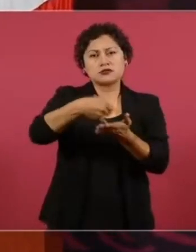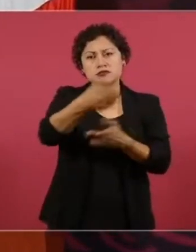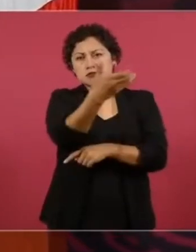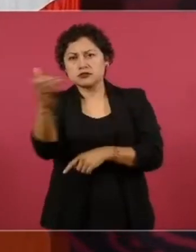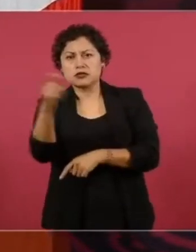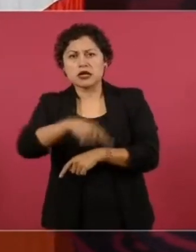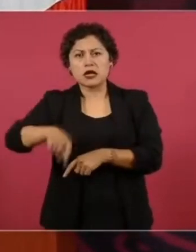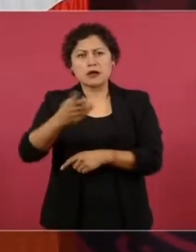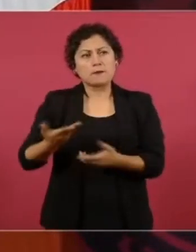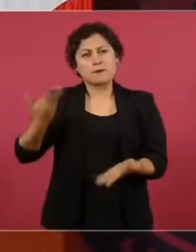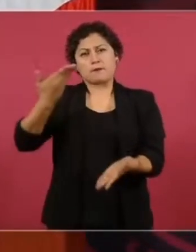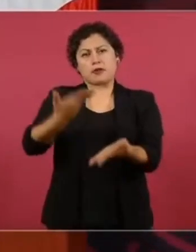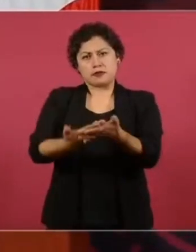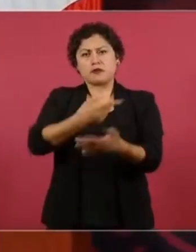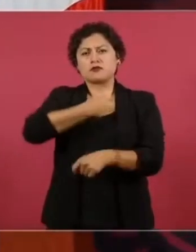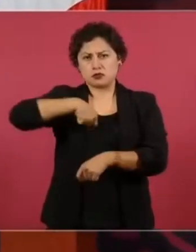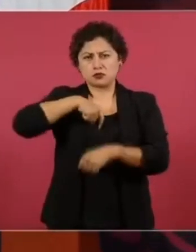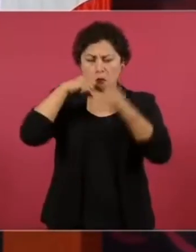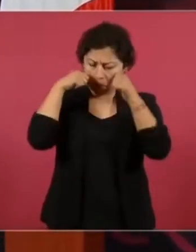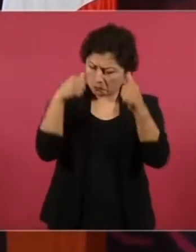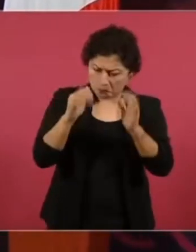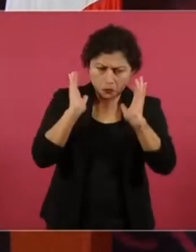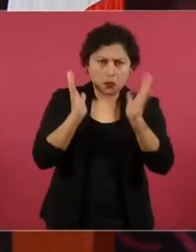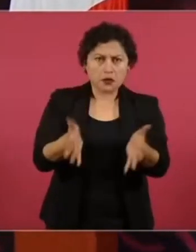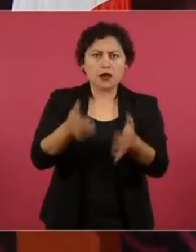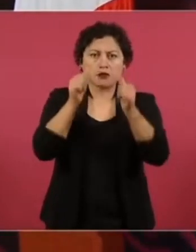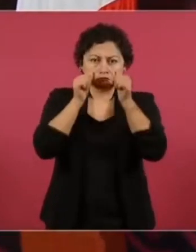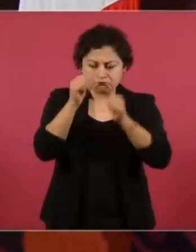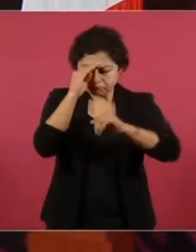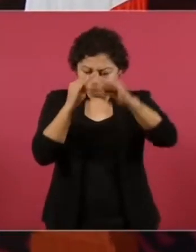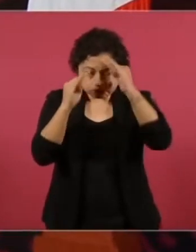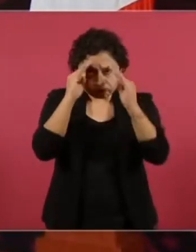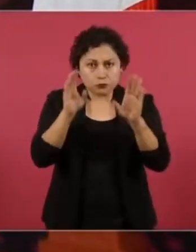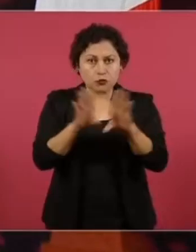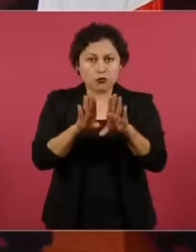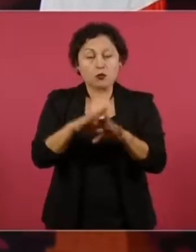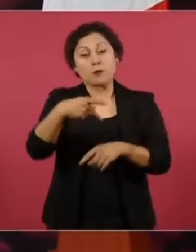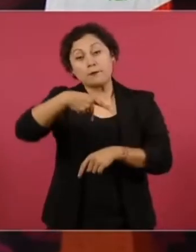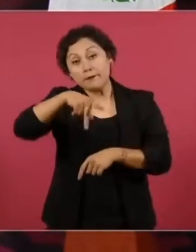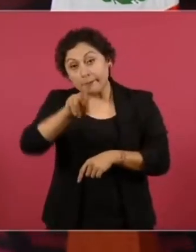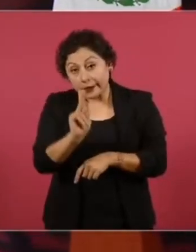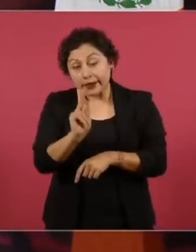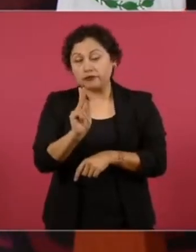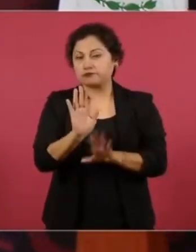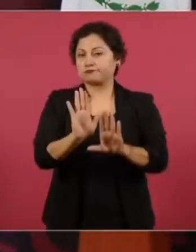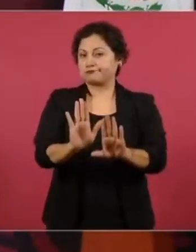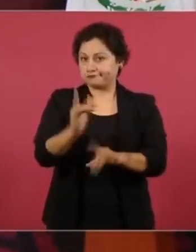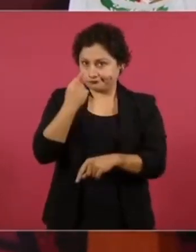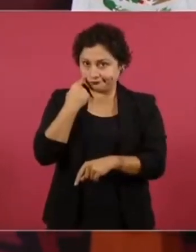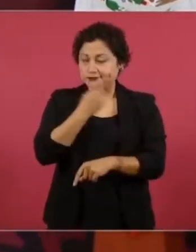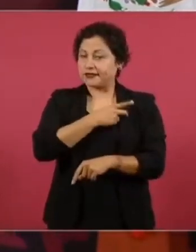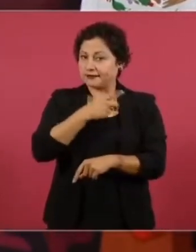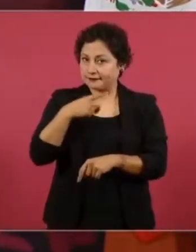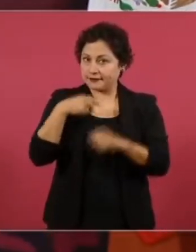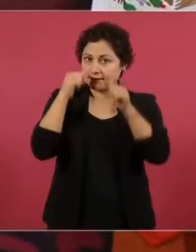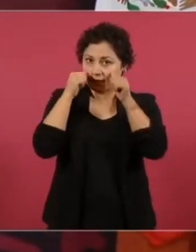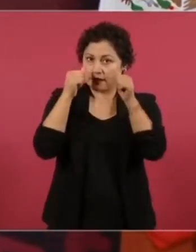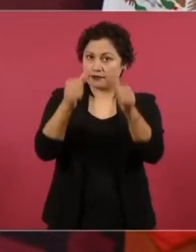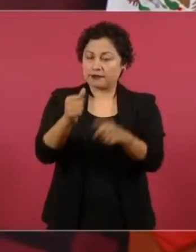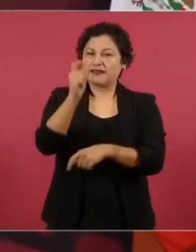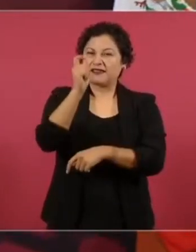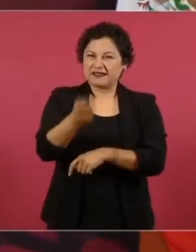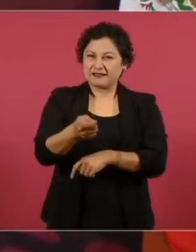Hay que tener en cuenta que estos daños